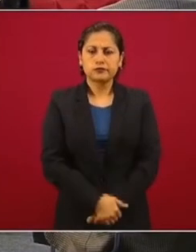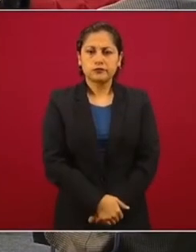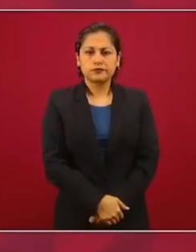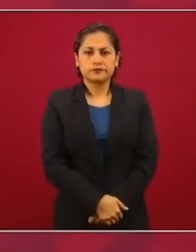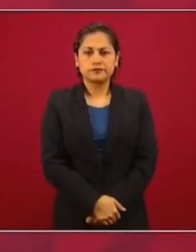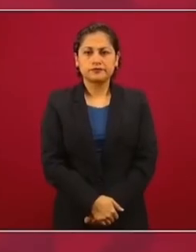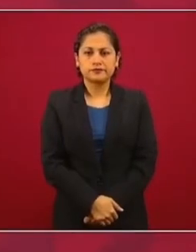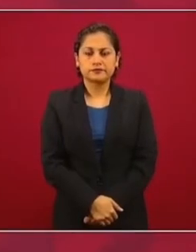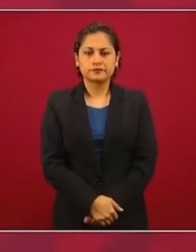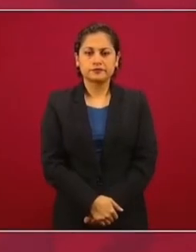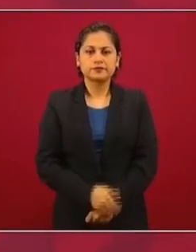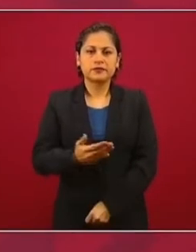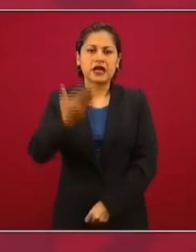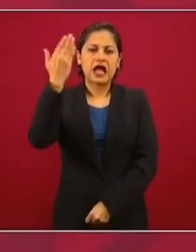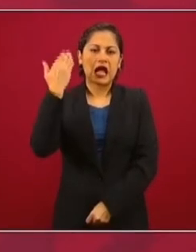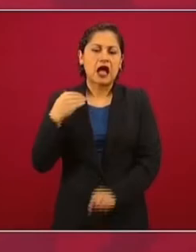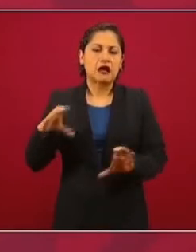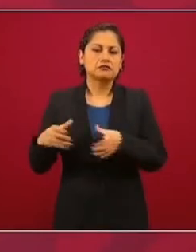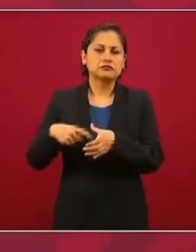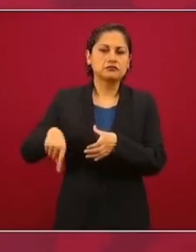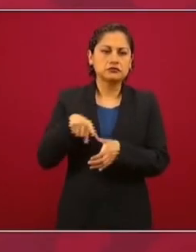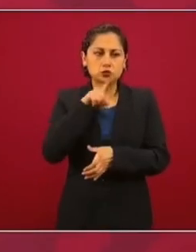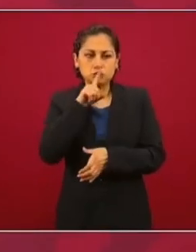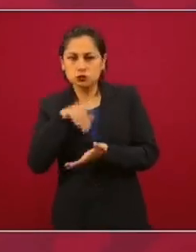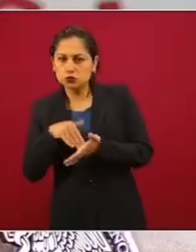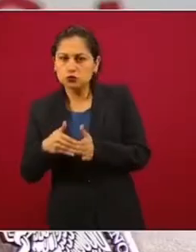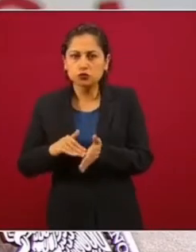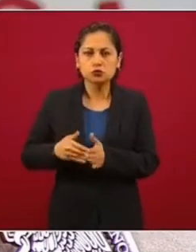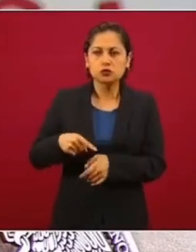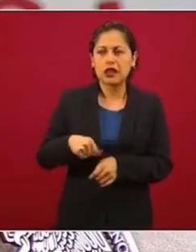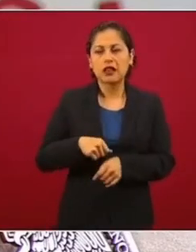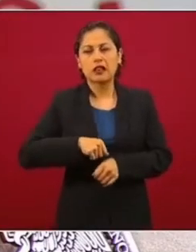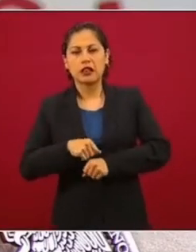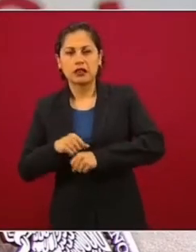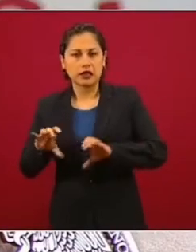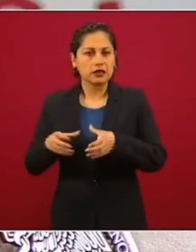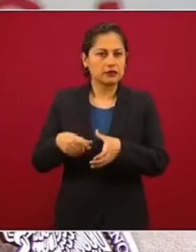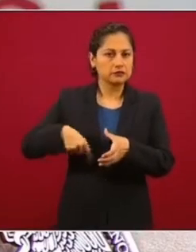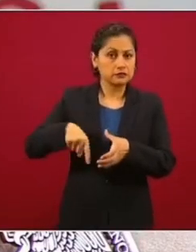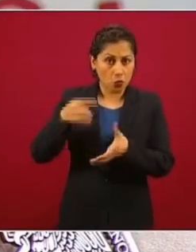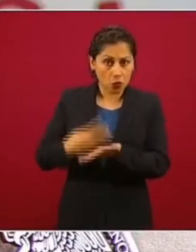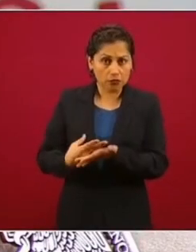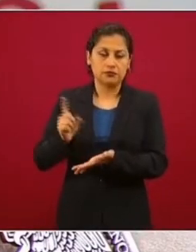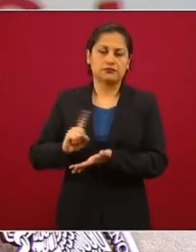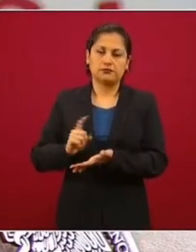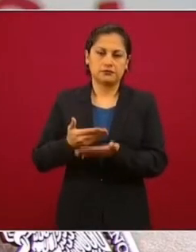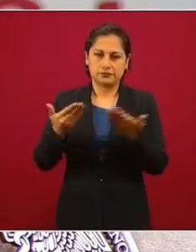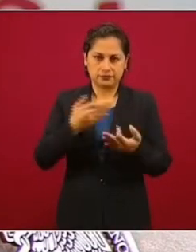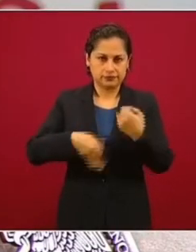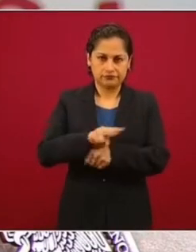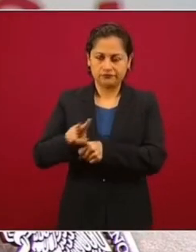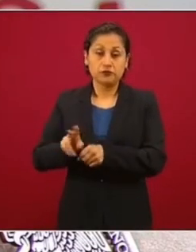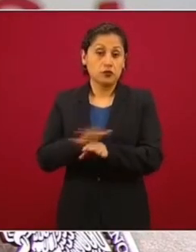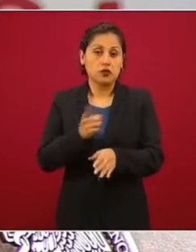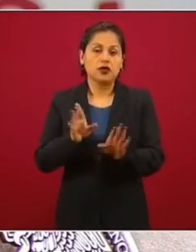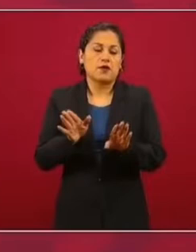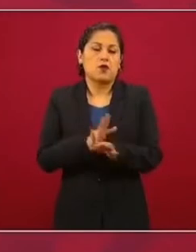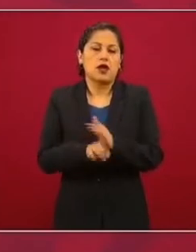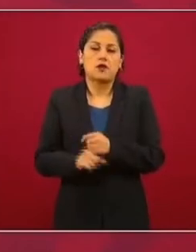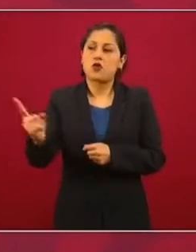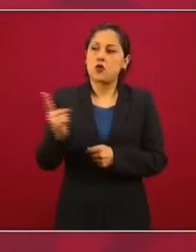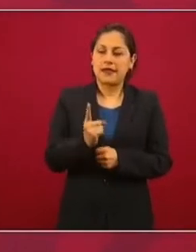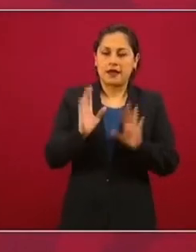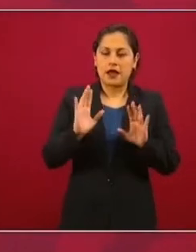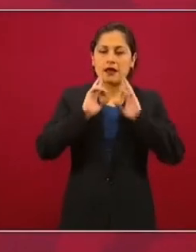Ya no es el arreglo en lo oscurito. De que, ver, una reunión con el presidente para